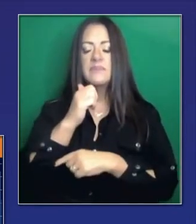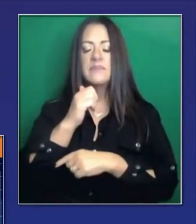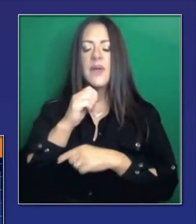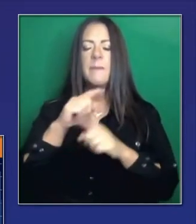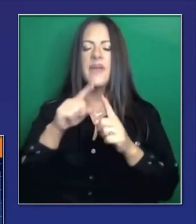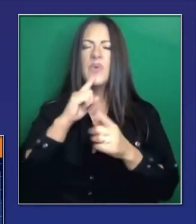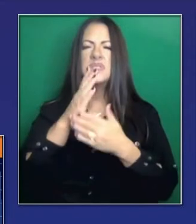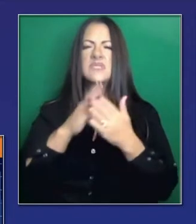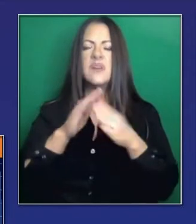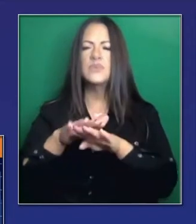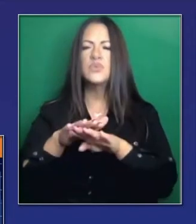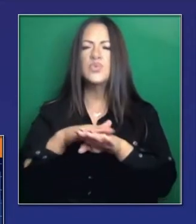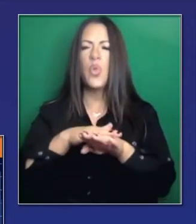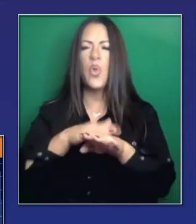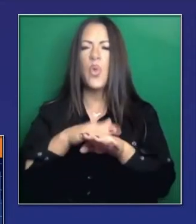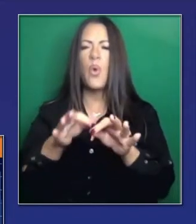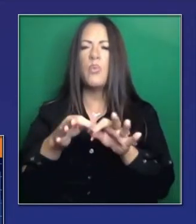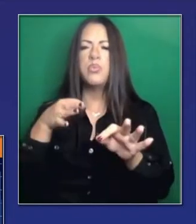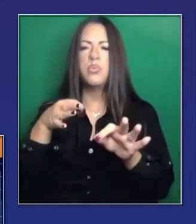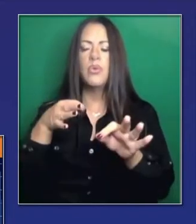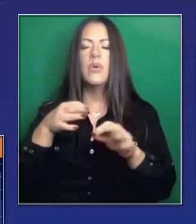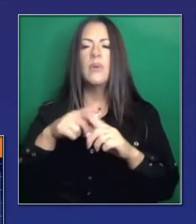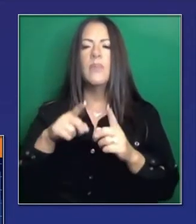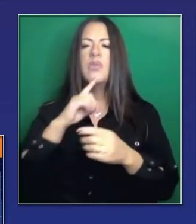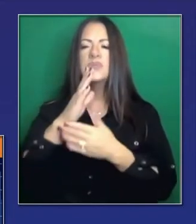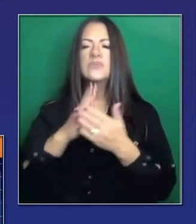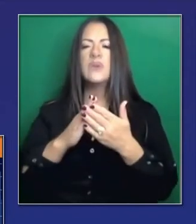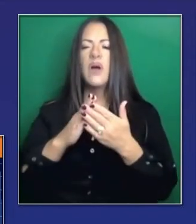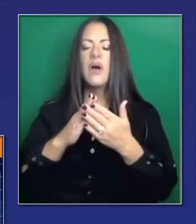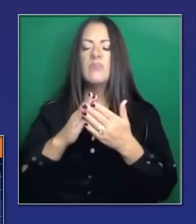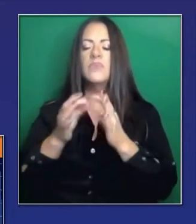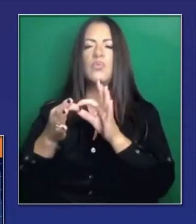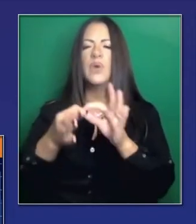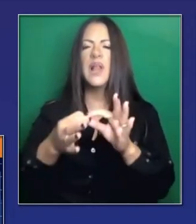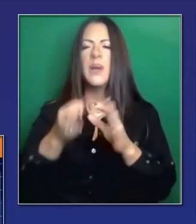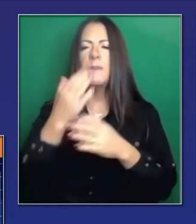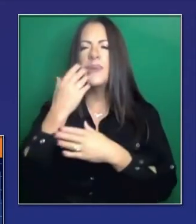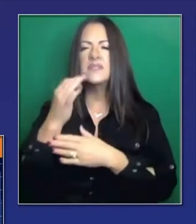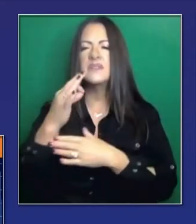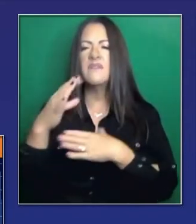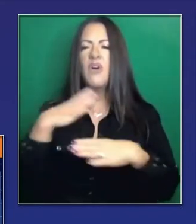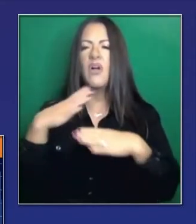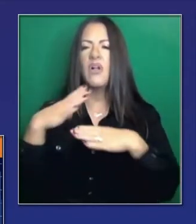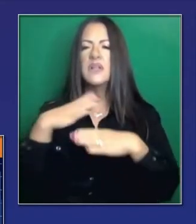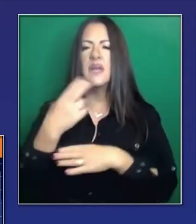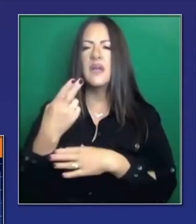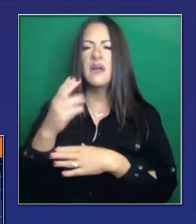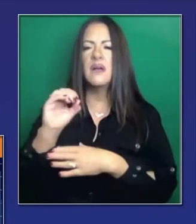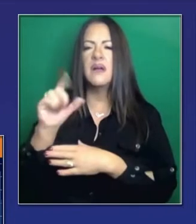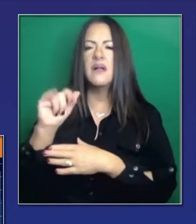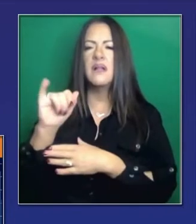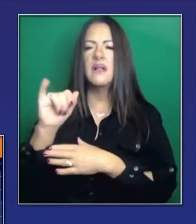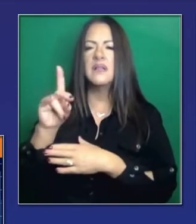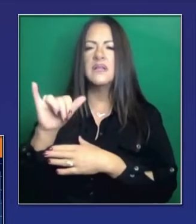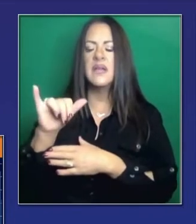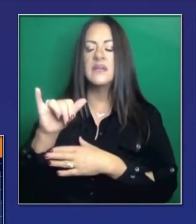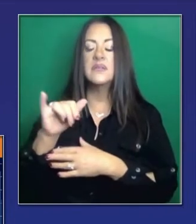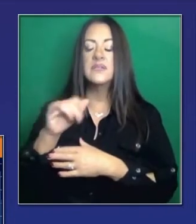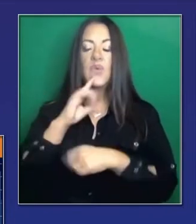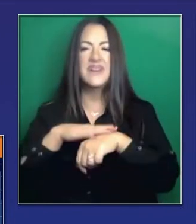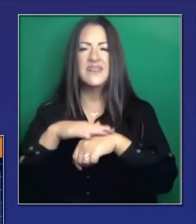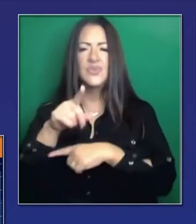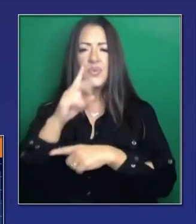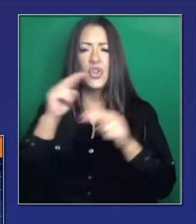diarias. Pero sí hubo una leve baja en los números de